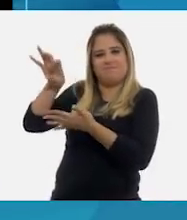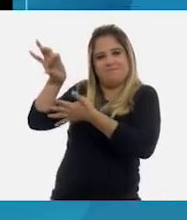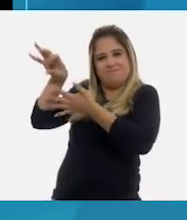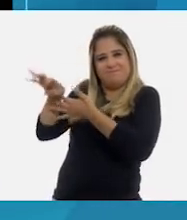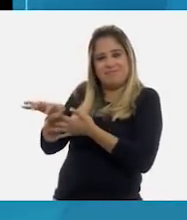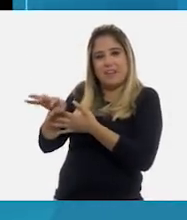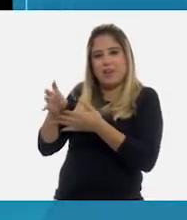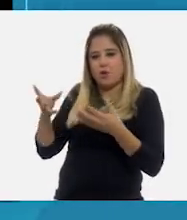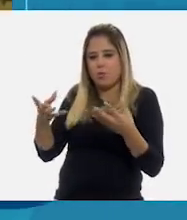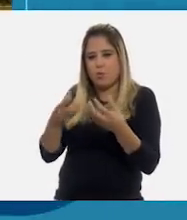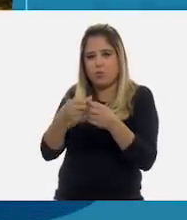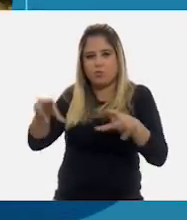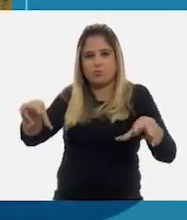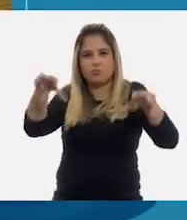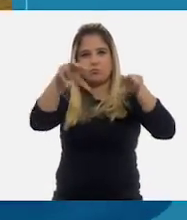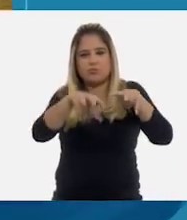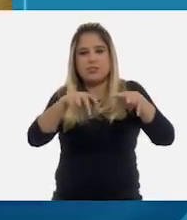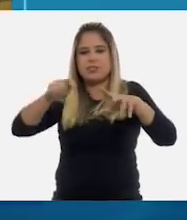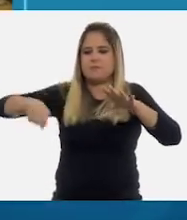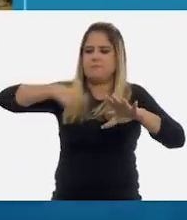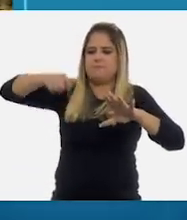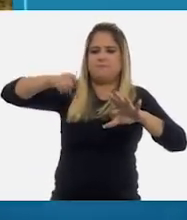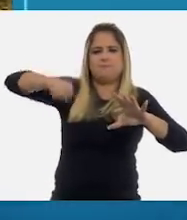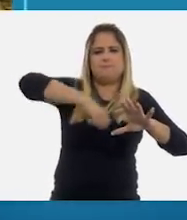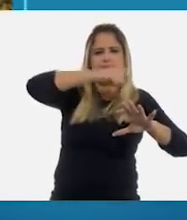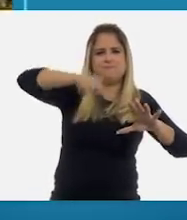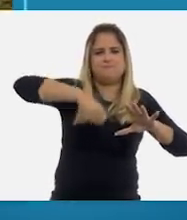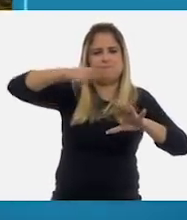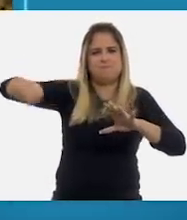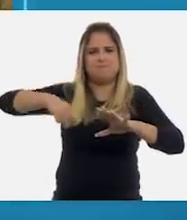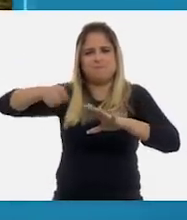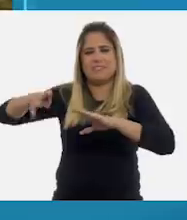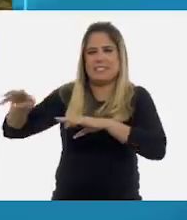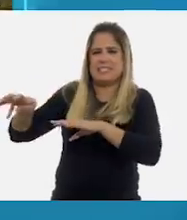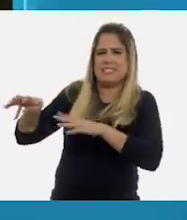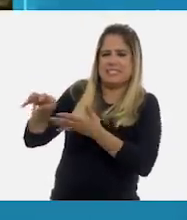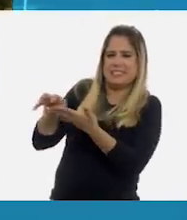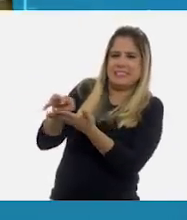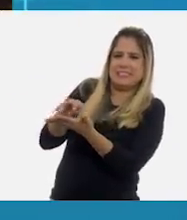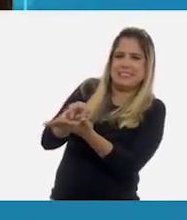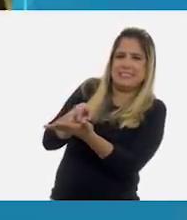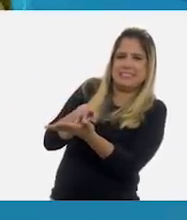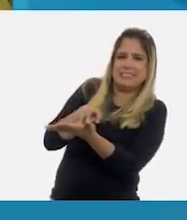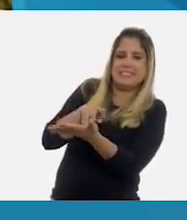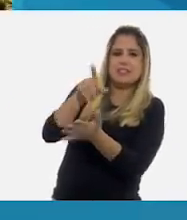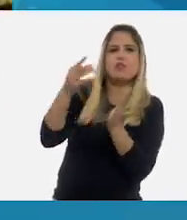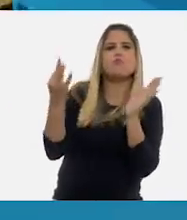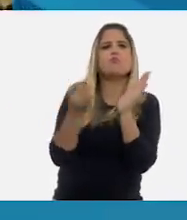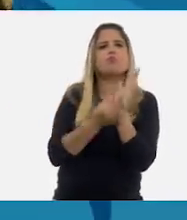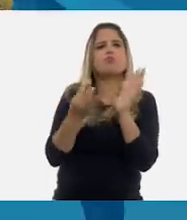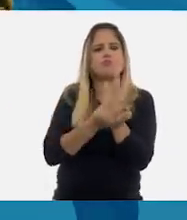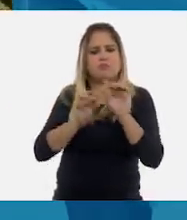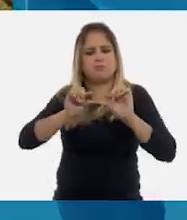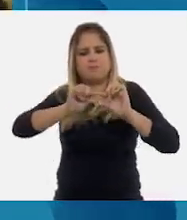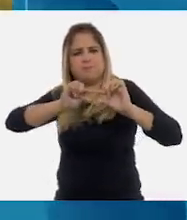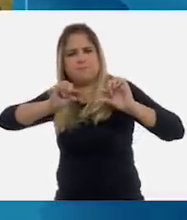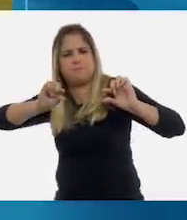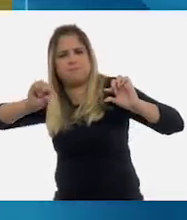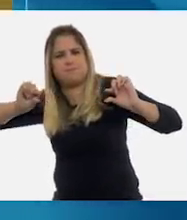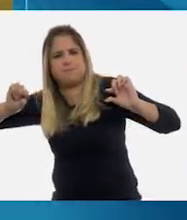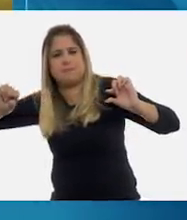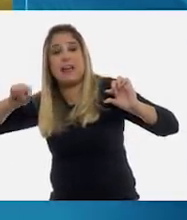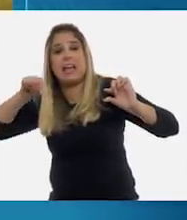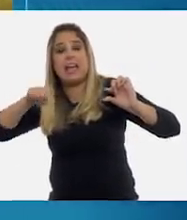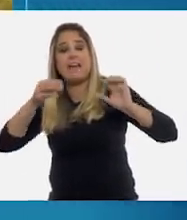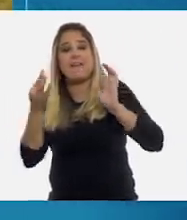estén juntos, le ponemos el arado y en la punta del arado tenemos un metal. El metal tiene la función de ir